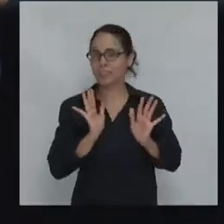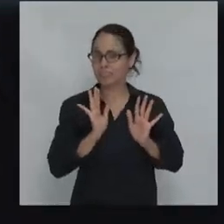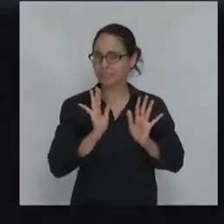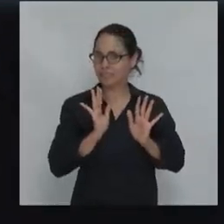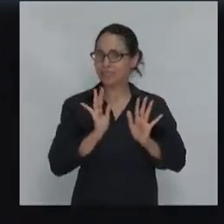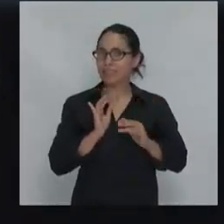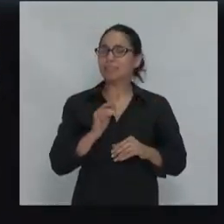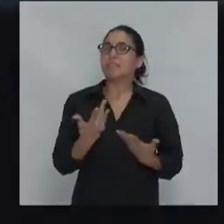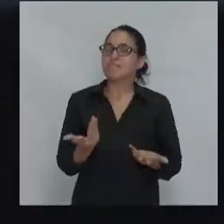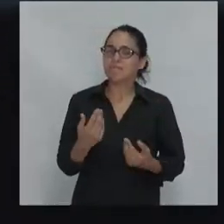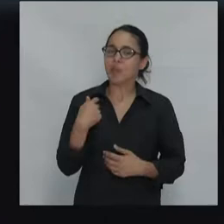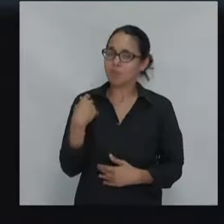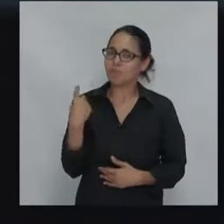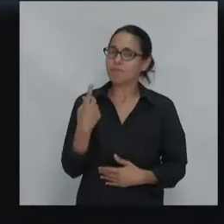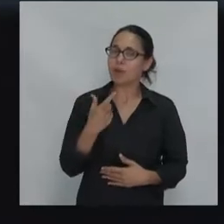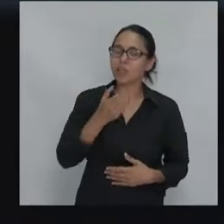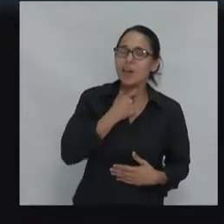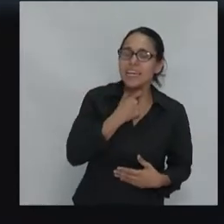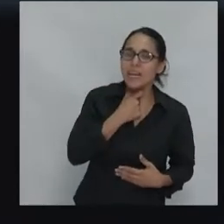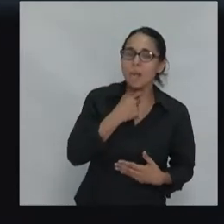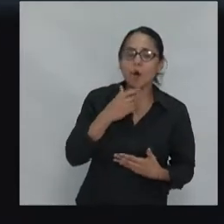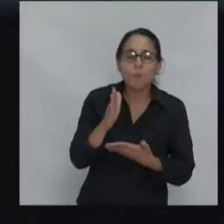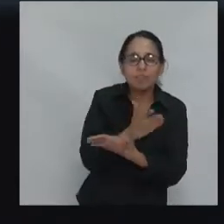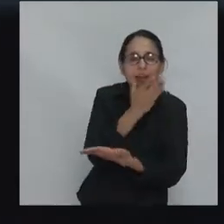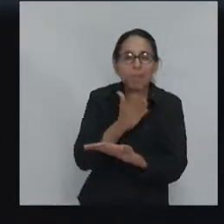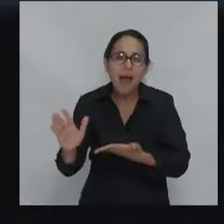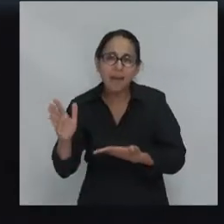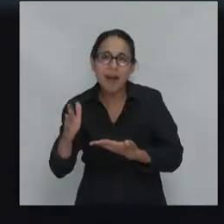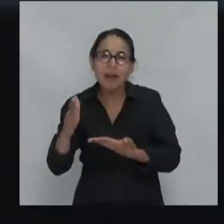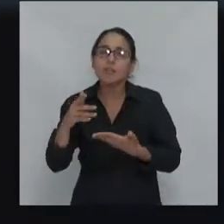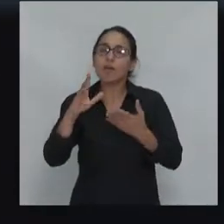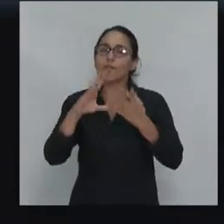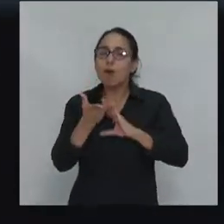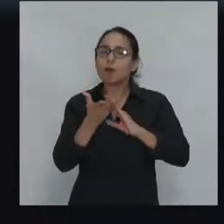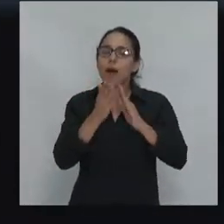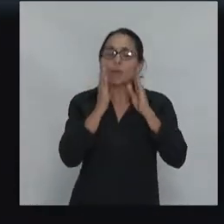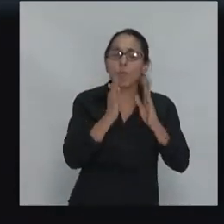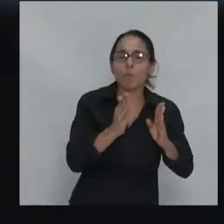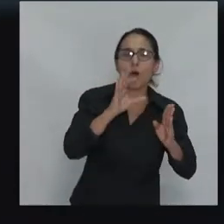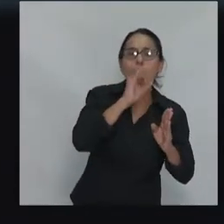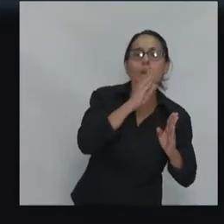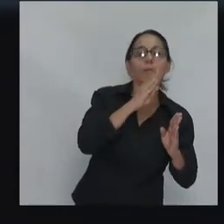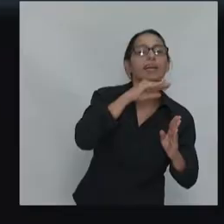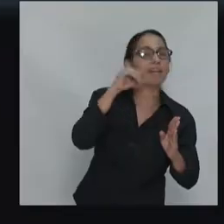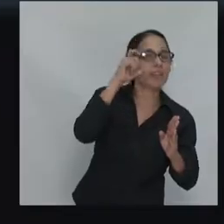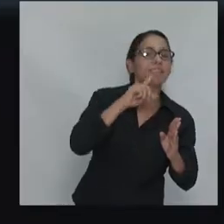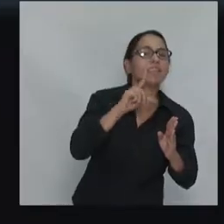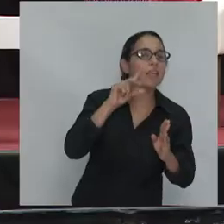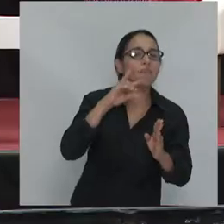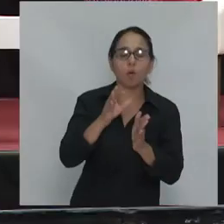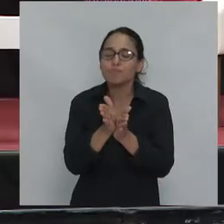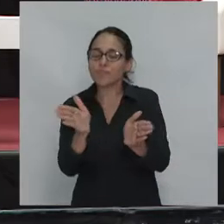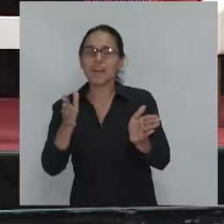dividir lo subjetivo y lo objetivo en el fenómeno o en el proyecto Trump